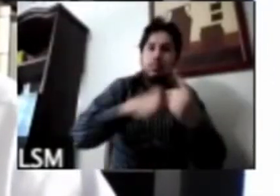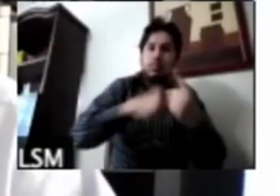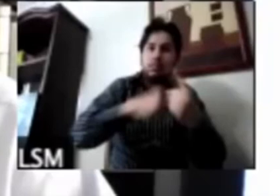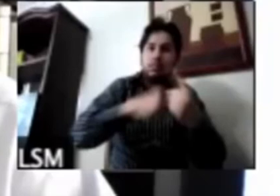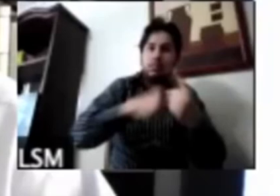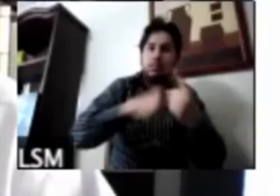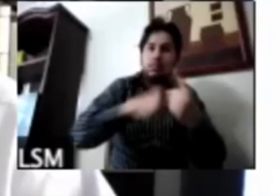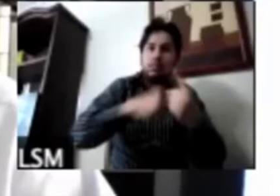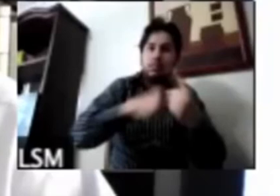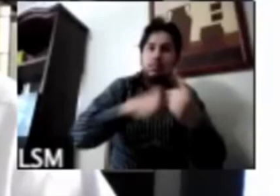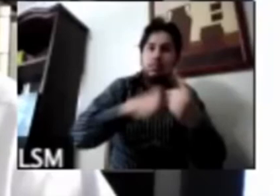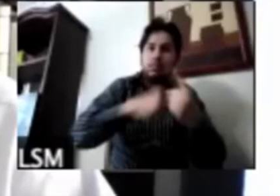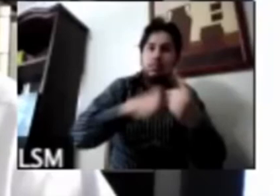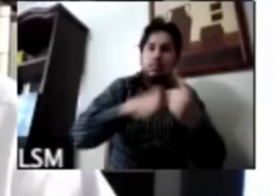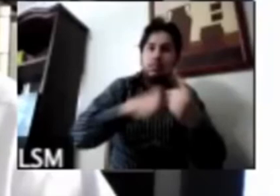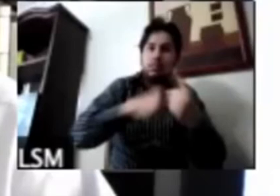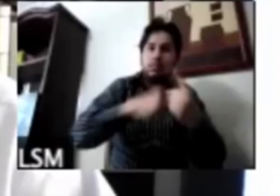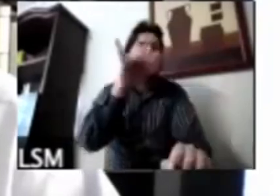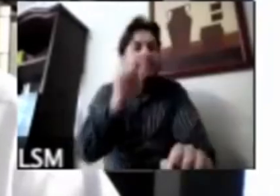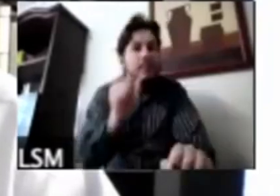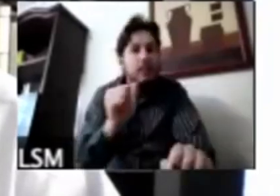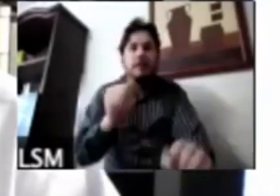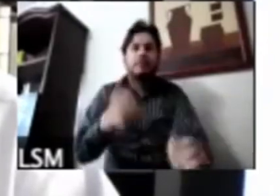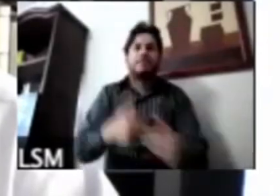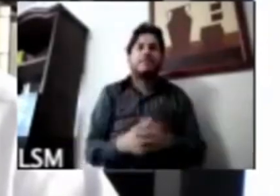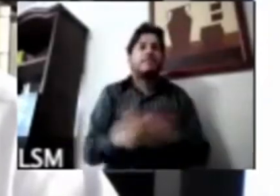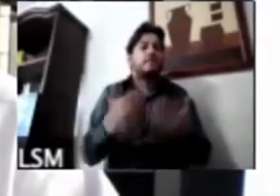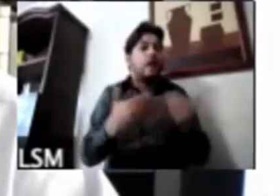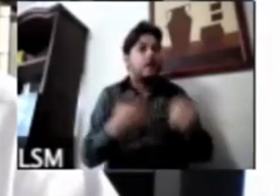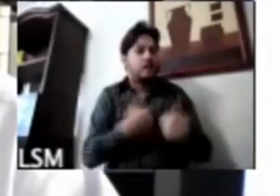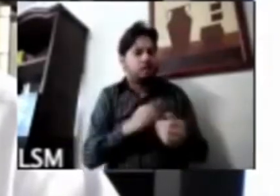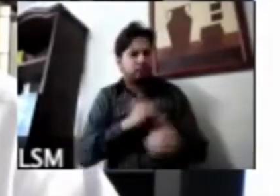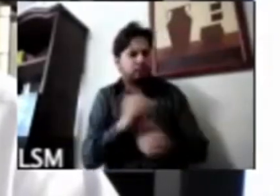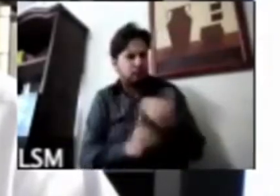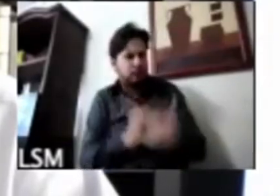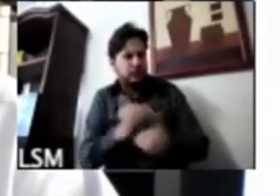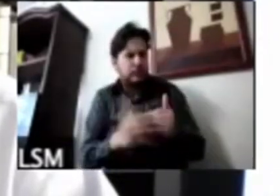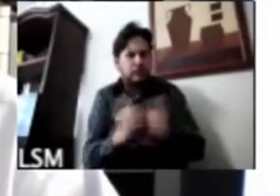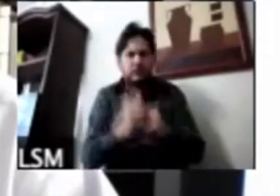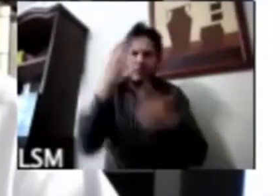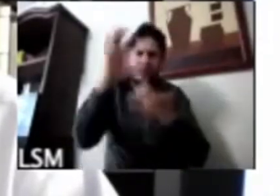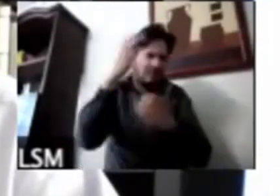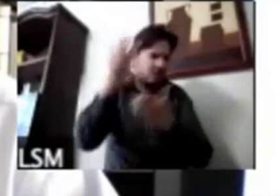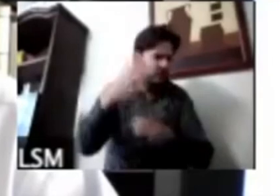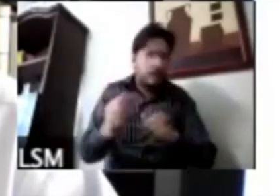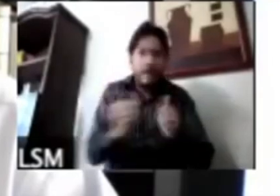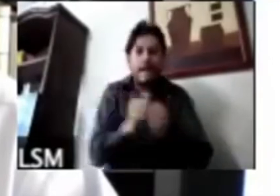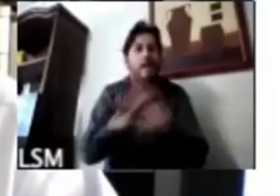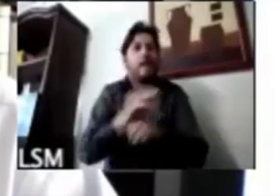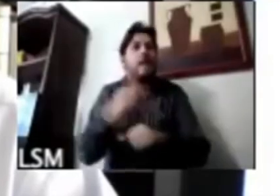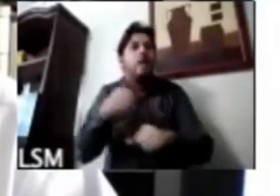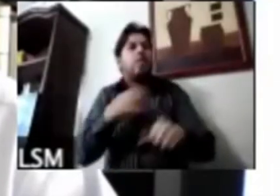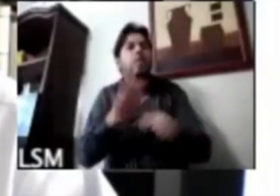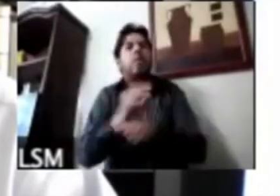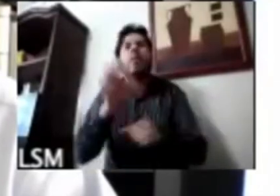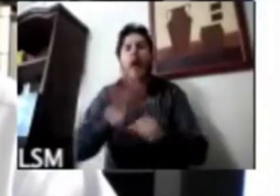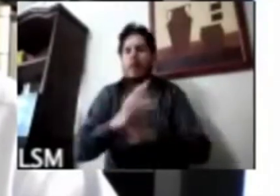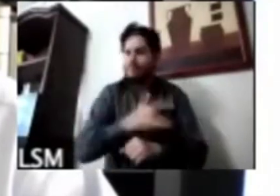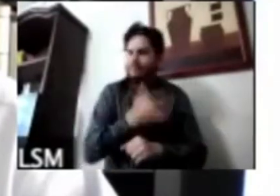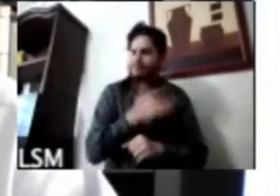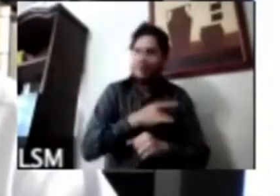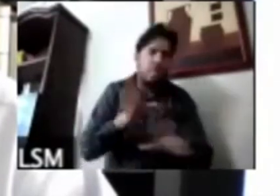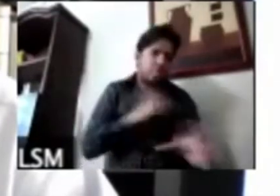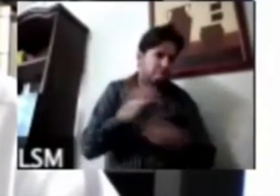conforme hemos avanzado aún con el incremento sustantivo en número de contagios y número de